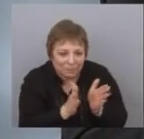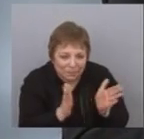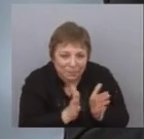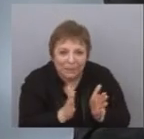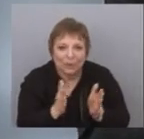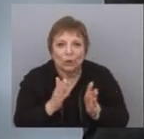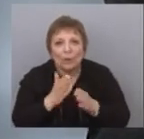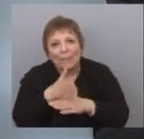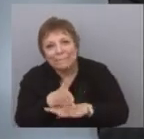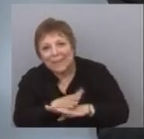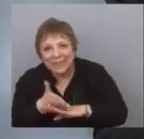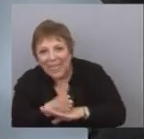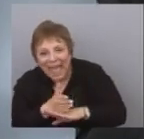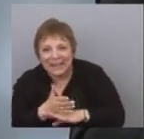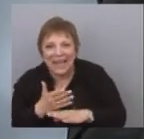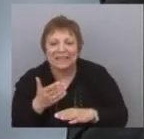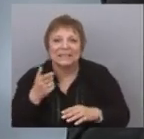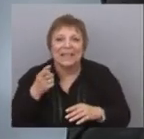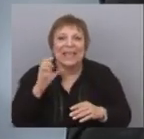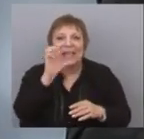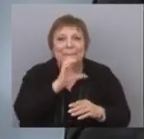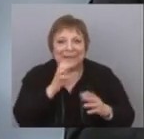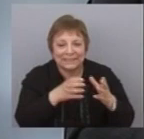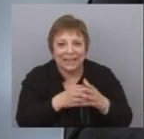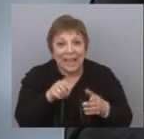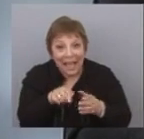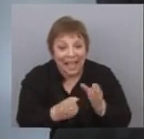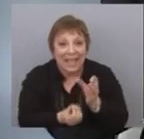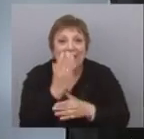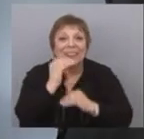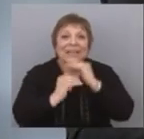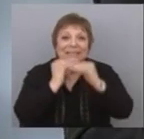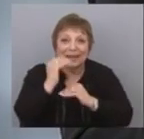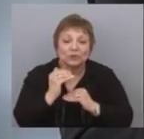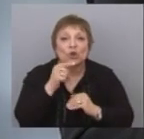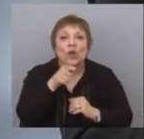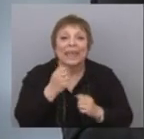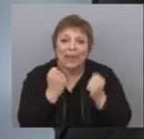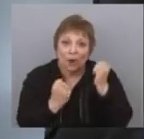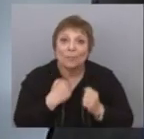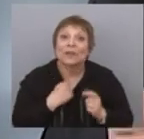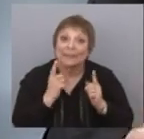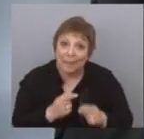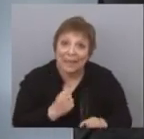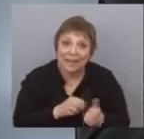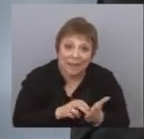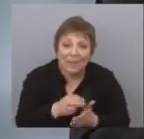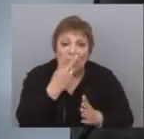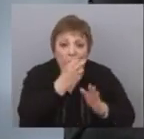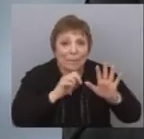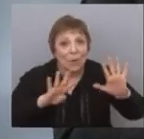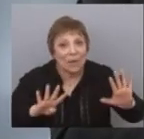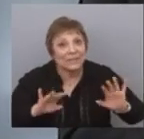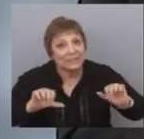empresas. Allí tenemos creada una Agencia Nacional de Desarrollo Económico, nos tocó participar en ese proceso ya en el año 2009